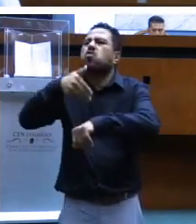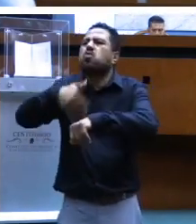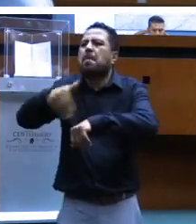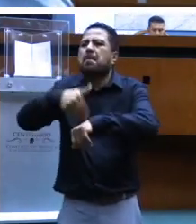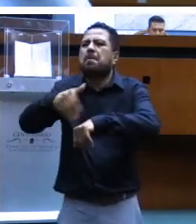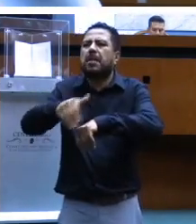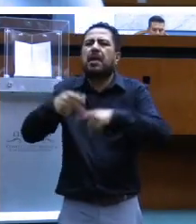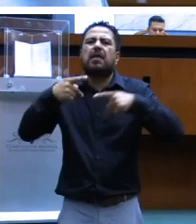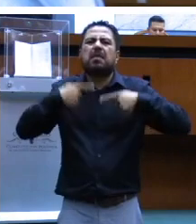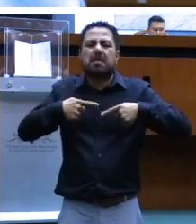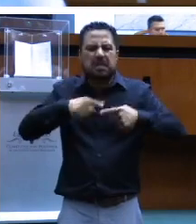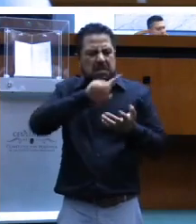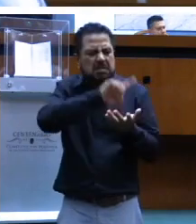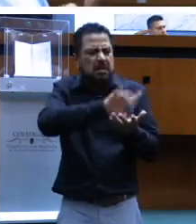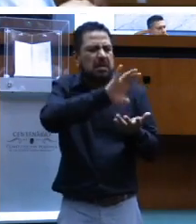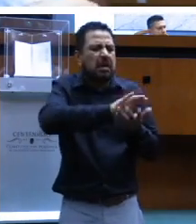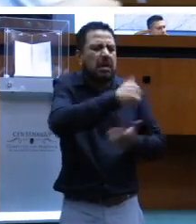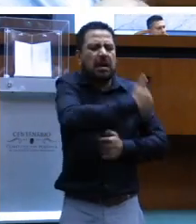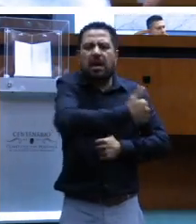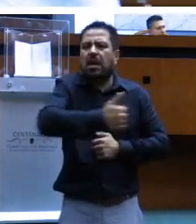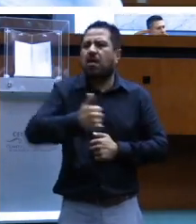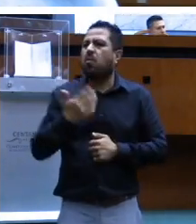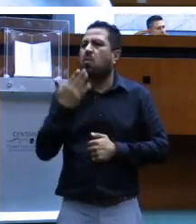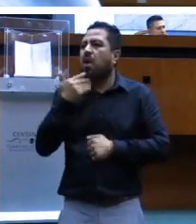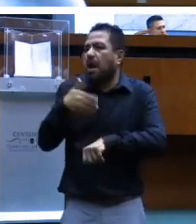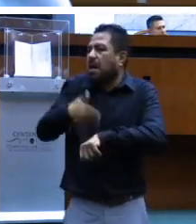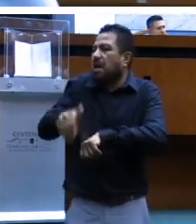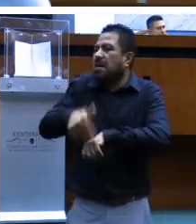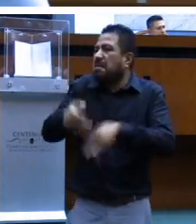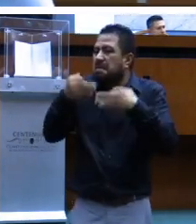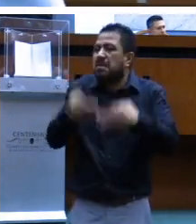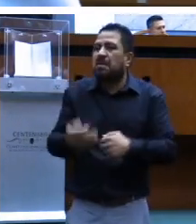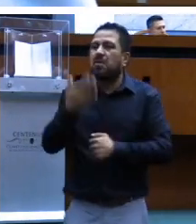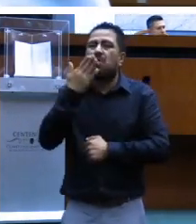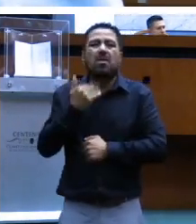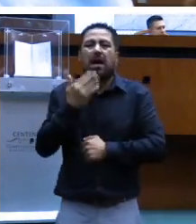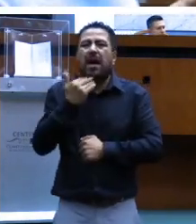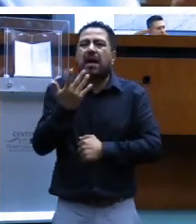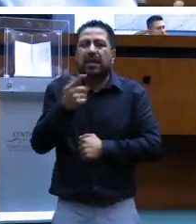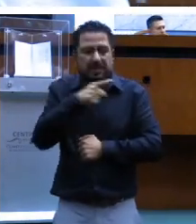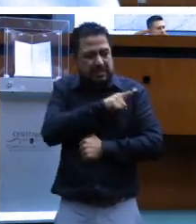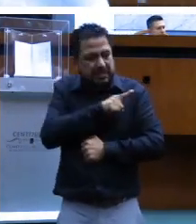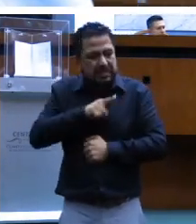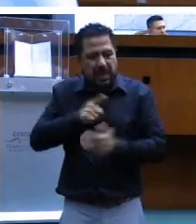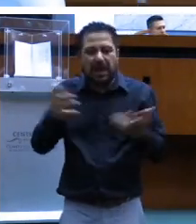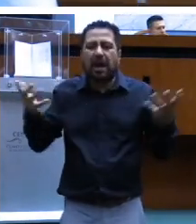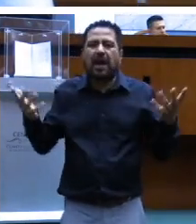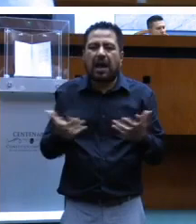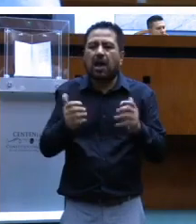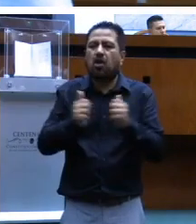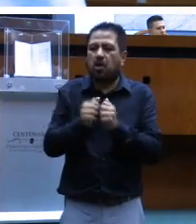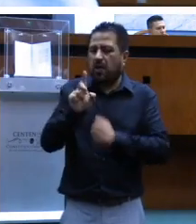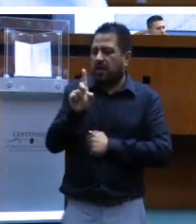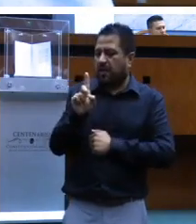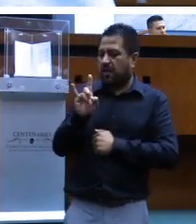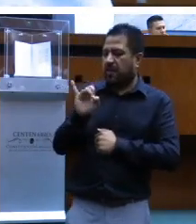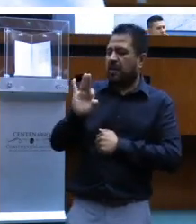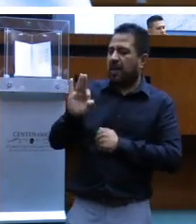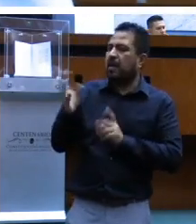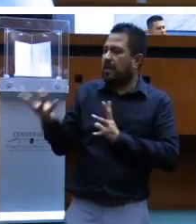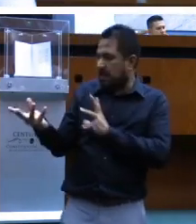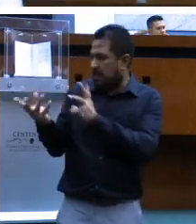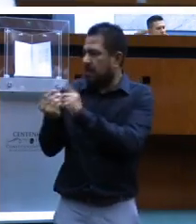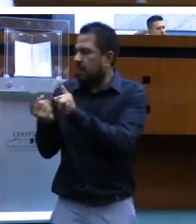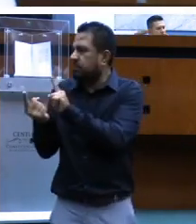discapacidades son. No se cuenta con un censo estadístico por discapacidad. Que se haga, que se procure con el DIF. Y que se le asignen